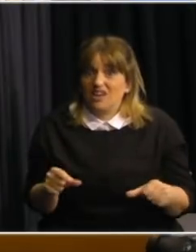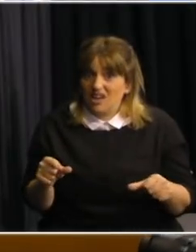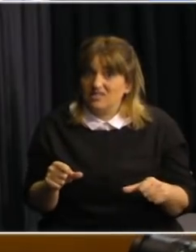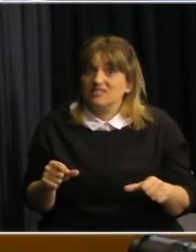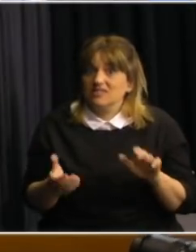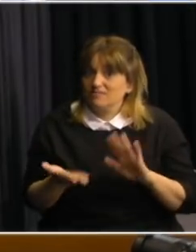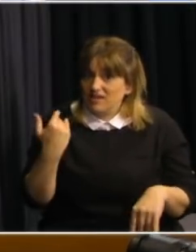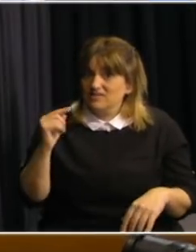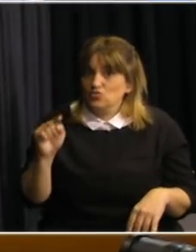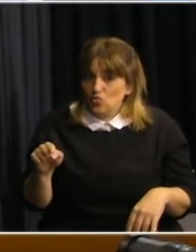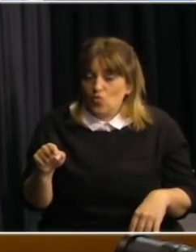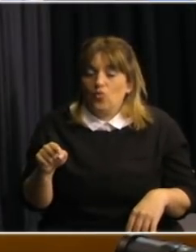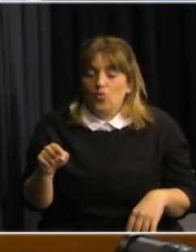un rato.